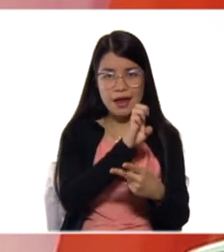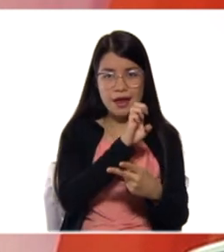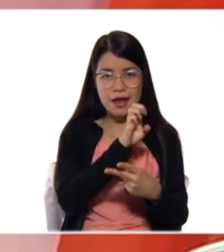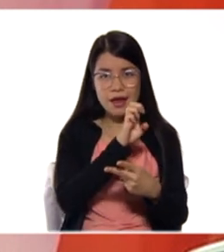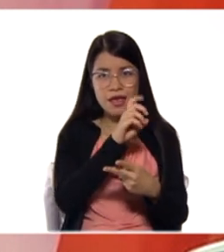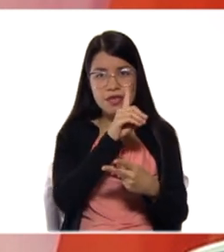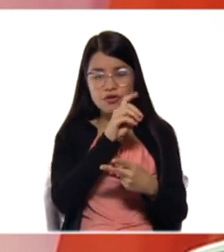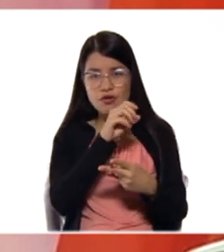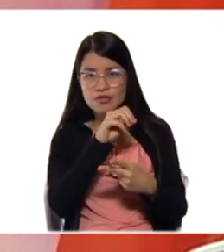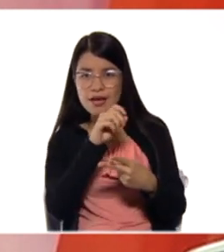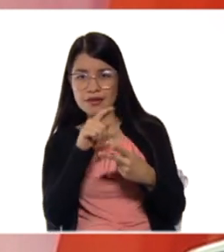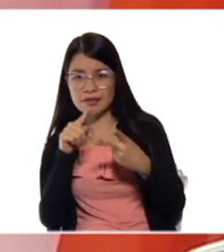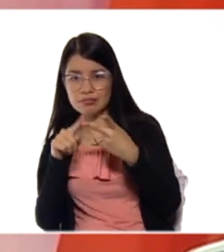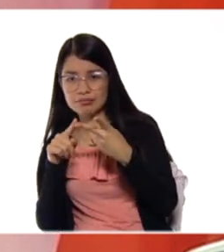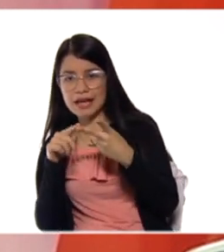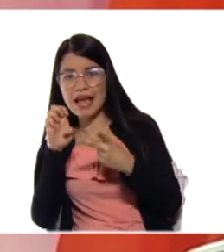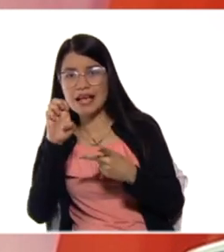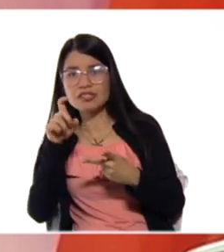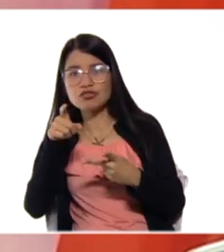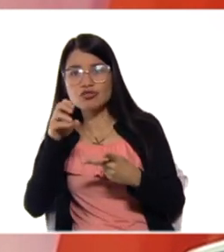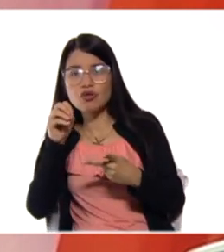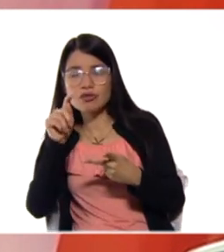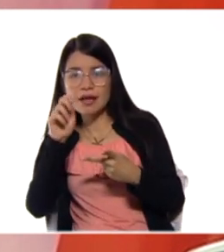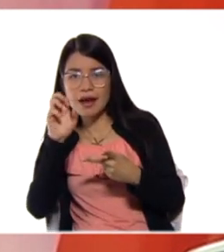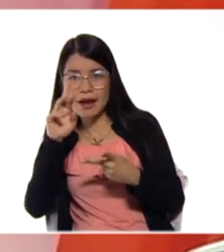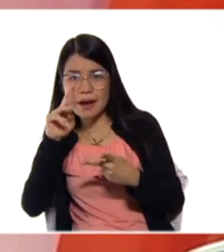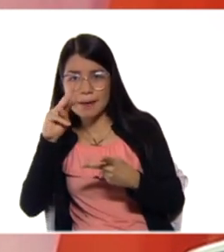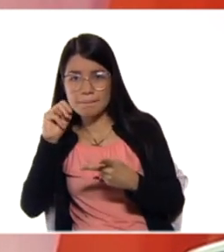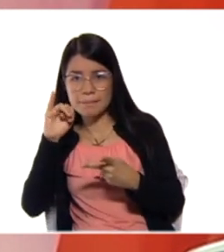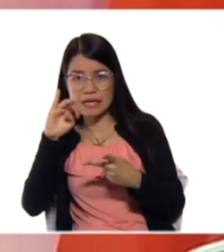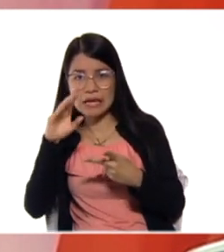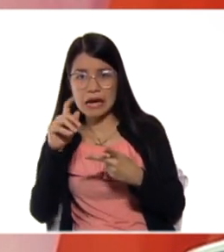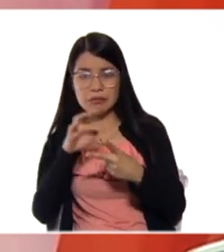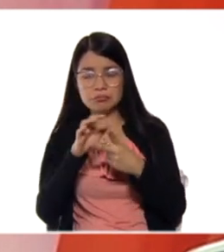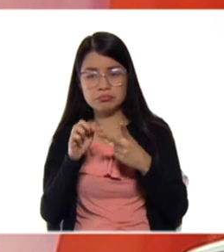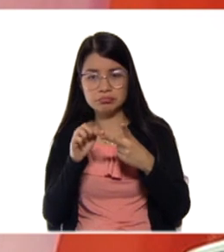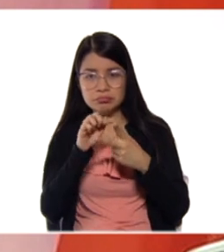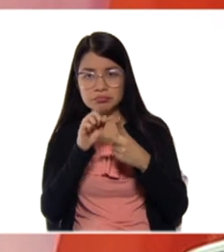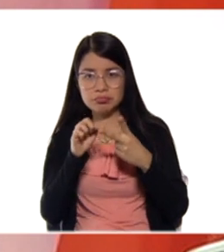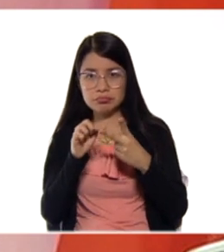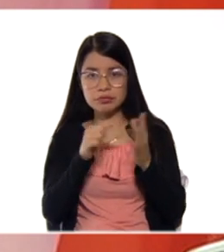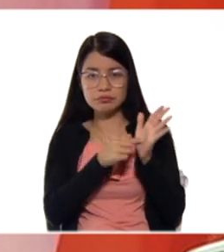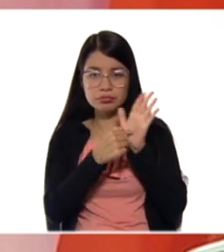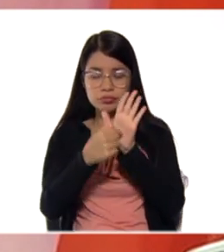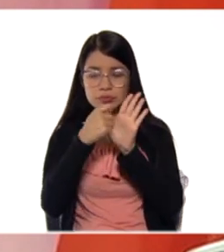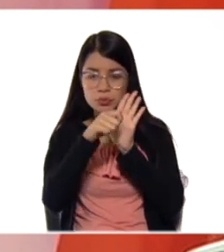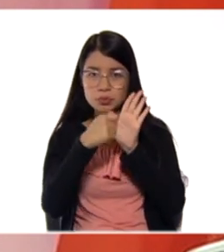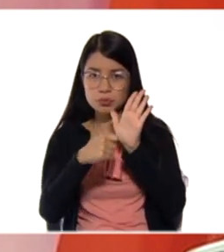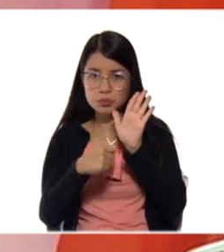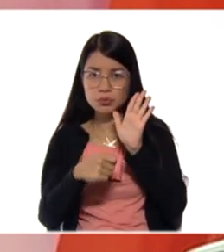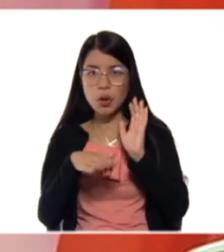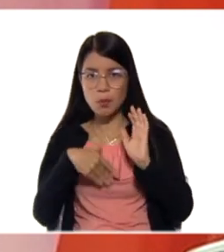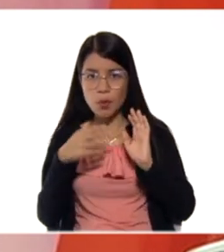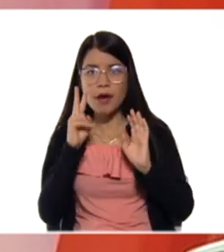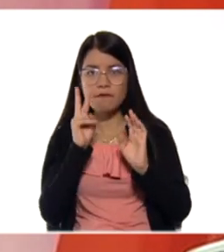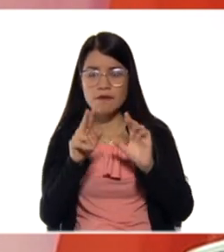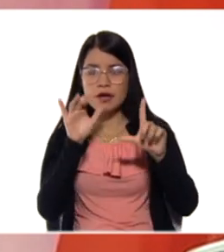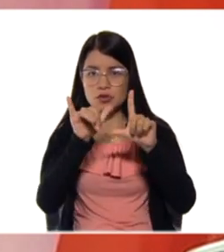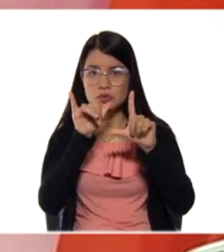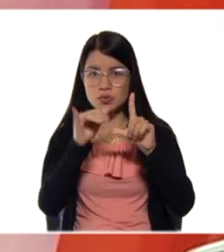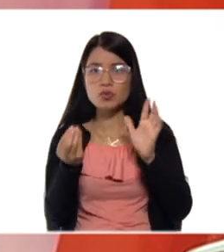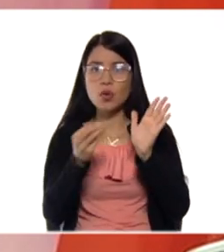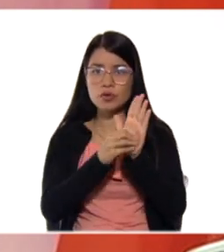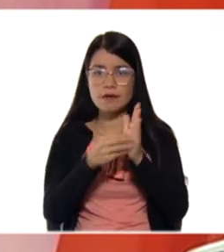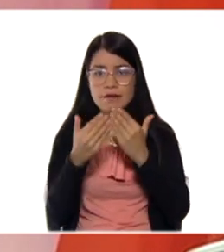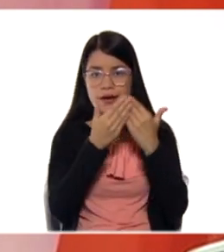pasada, lo dimos esta clase. Así que pueden ver nuevamente nuestra clase por el canal de YouTube de Cada